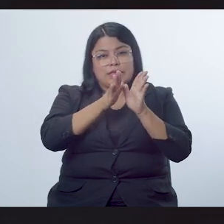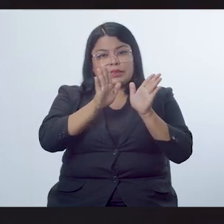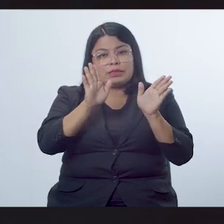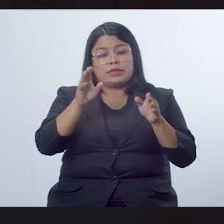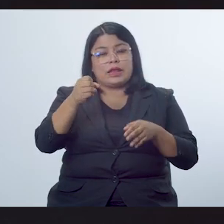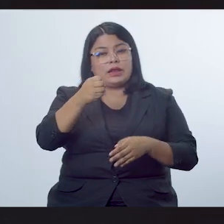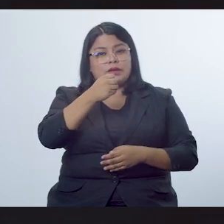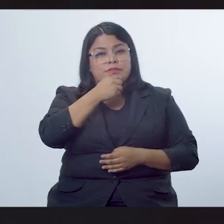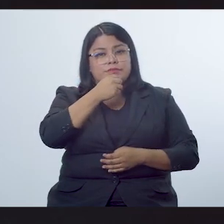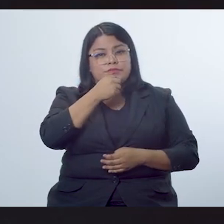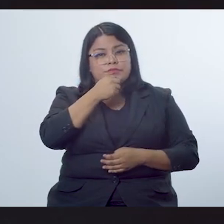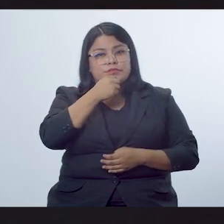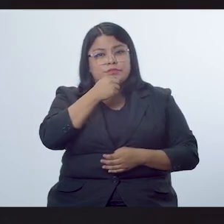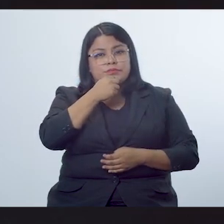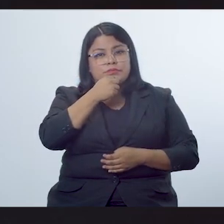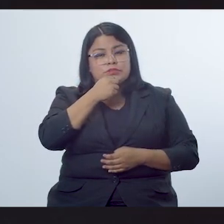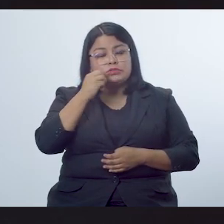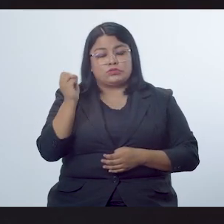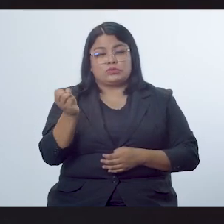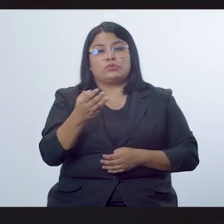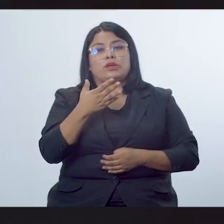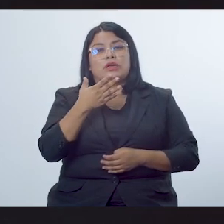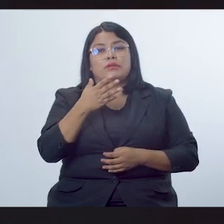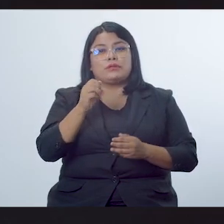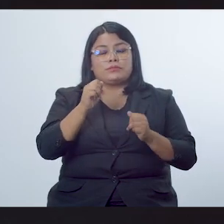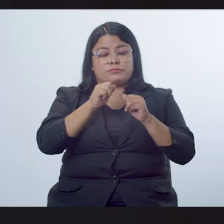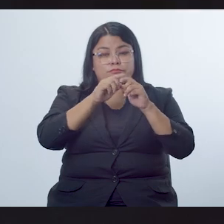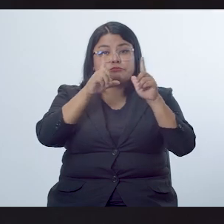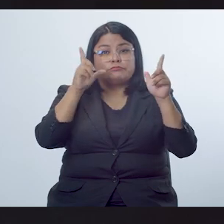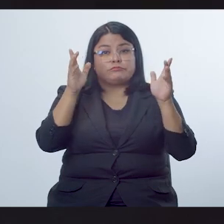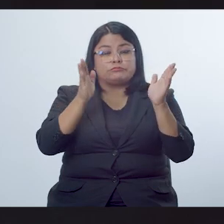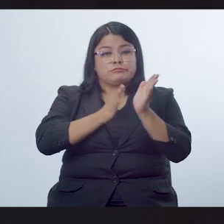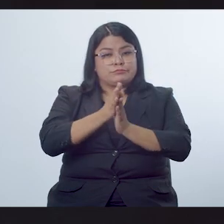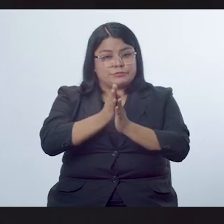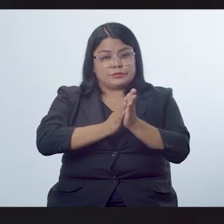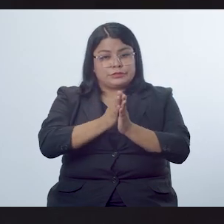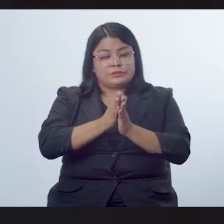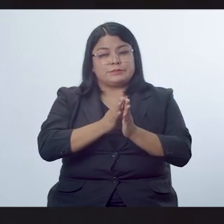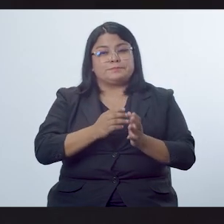esta información busca ser novedosa para despertar el interés.